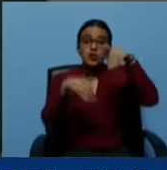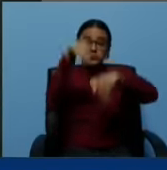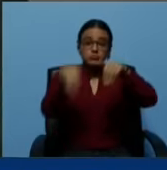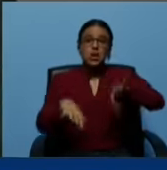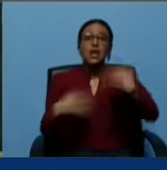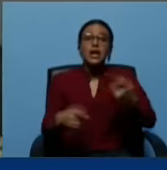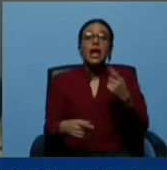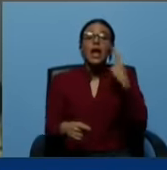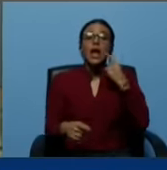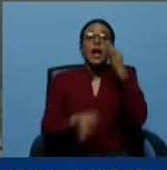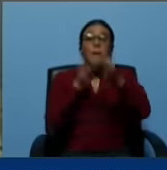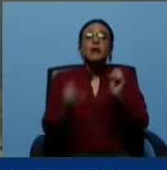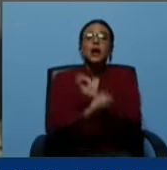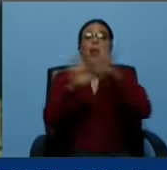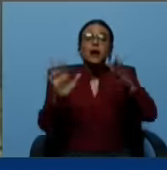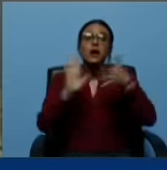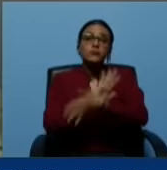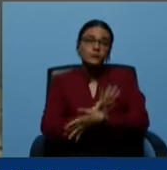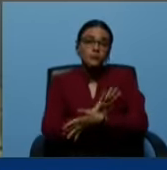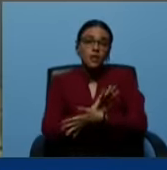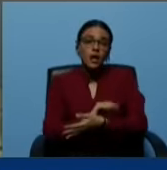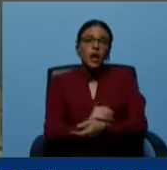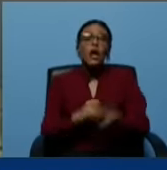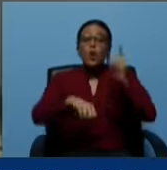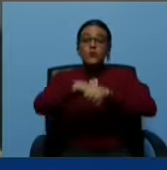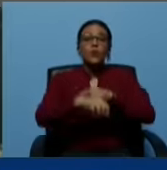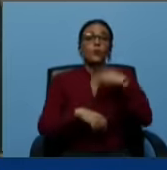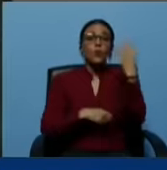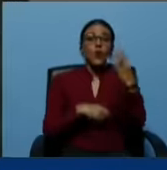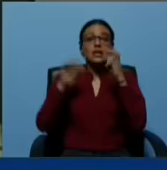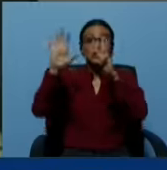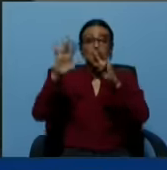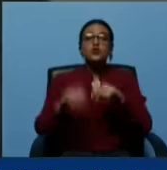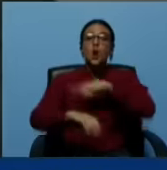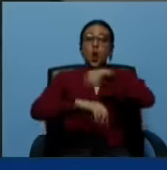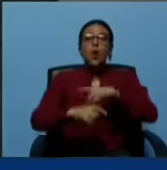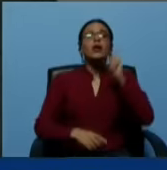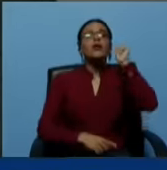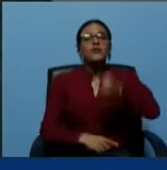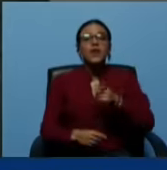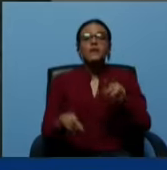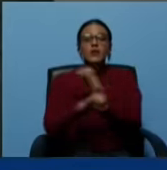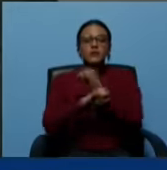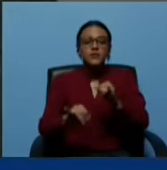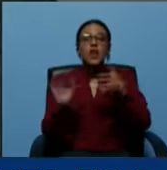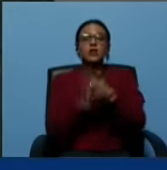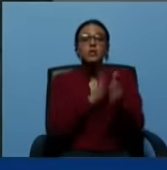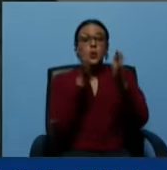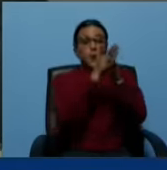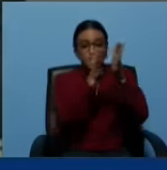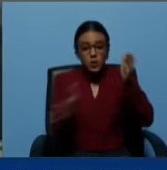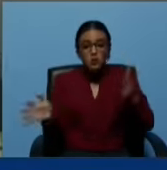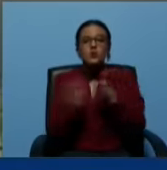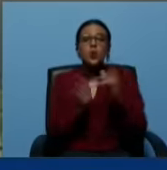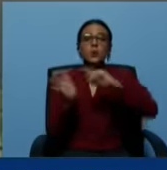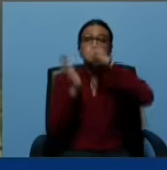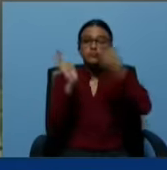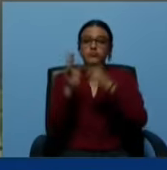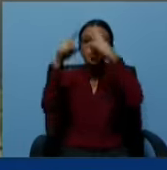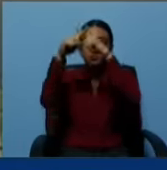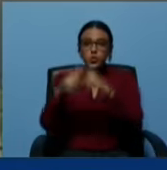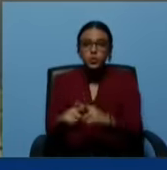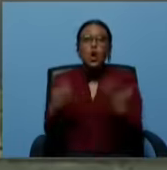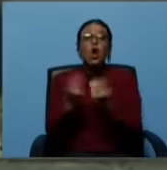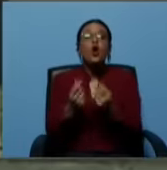claramente que en un plazo de 48 horas debería concluir el proceso de totalización con la debida